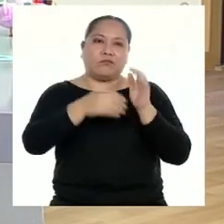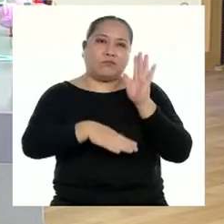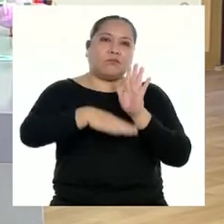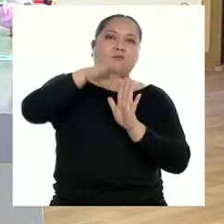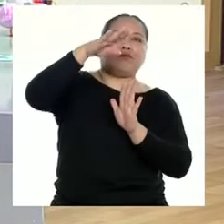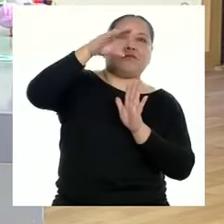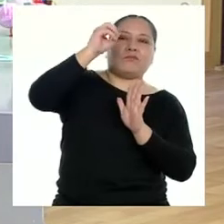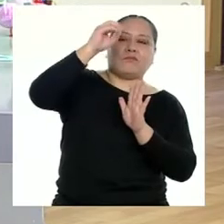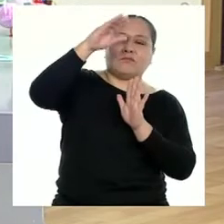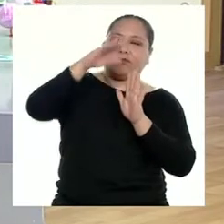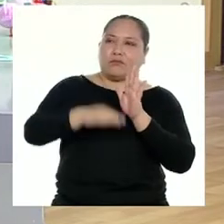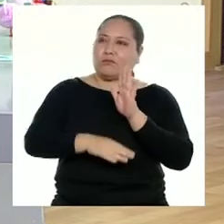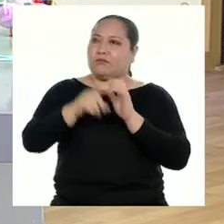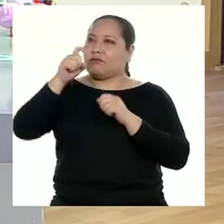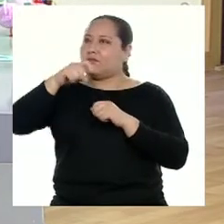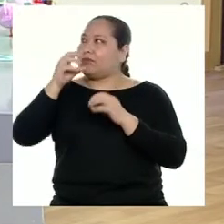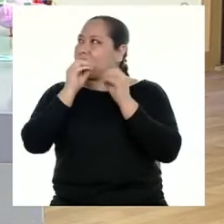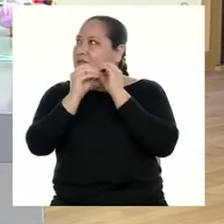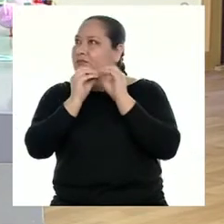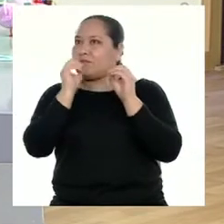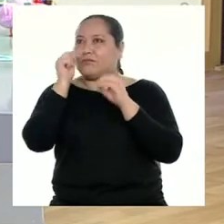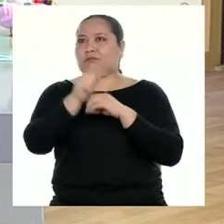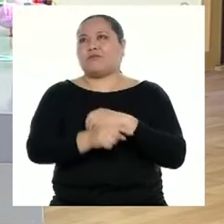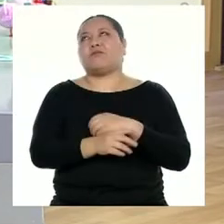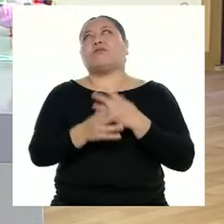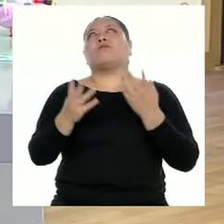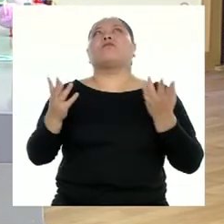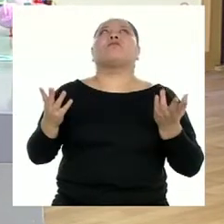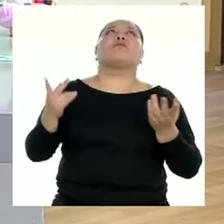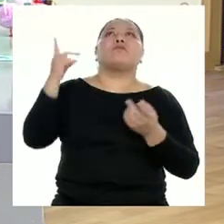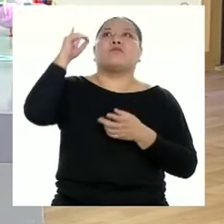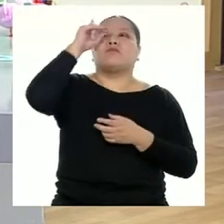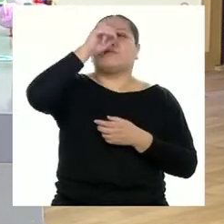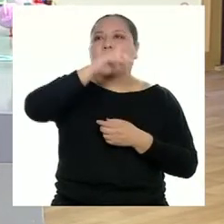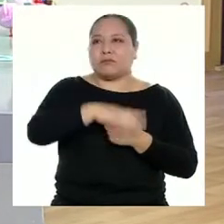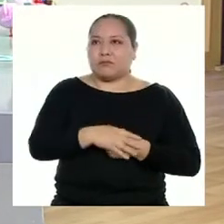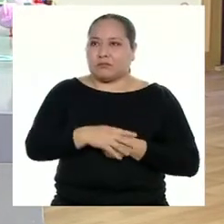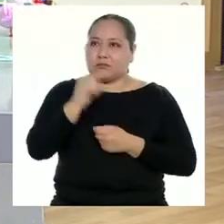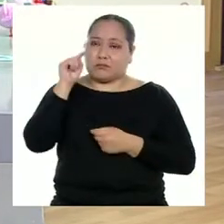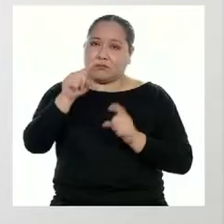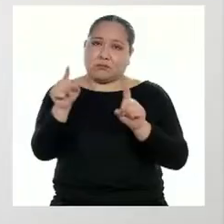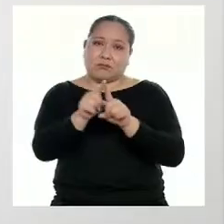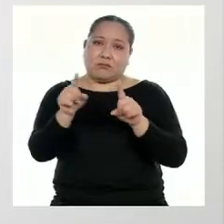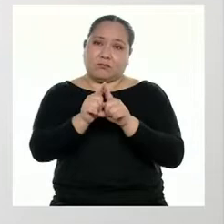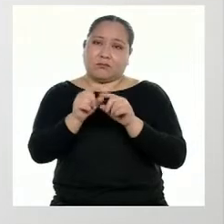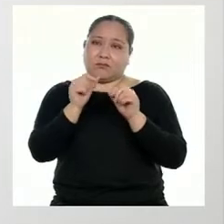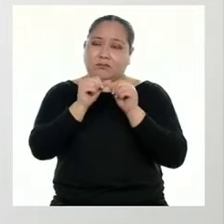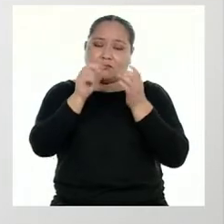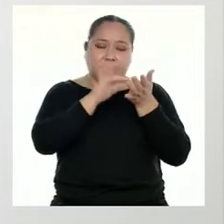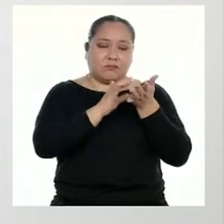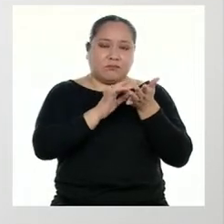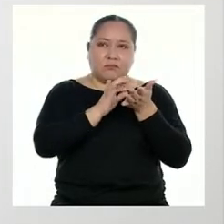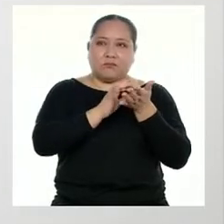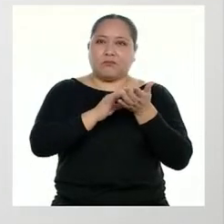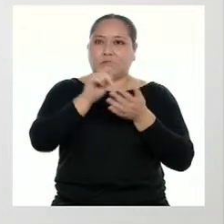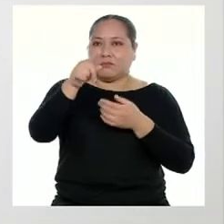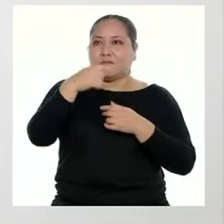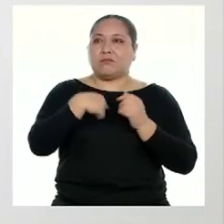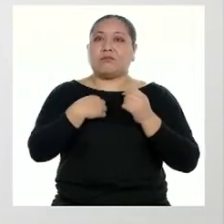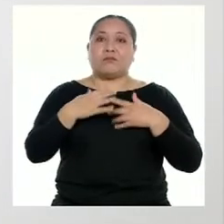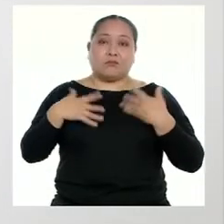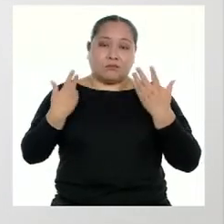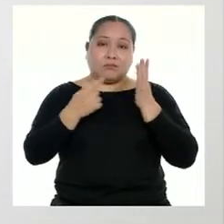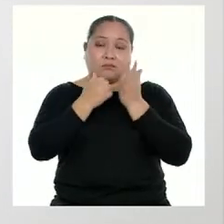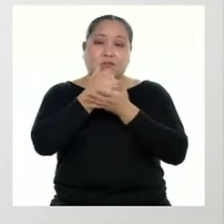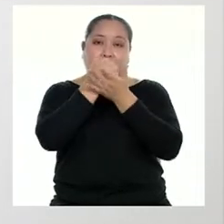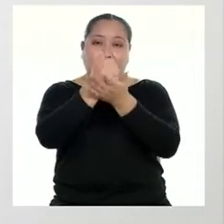menor. Tendrías que resolverlas y eso es todo un trámite, incluso con calculadora. Justo tengo un caso que nos podría